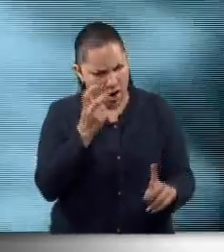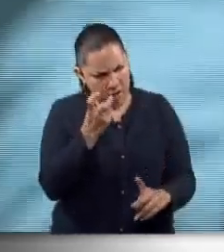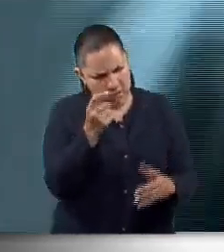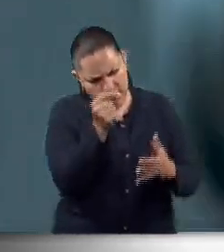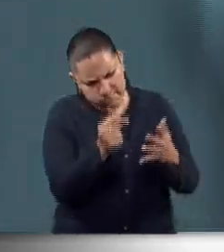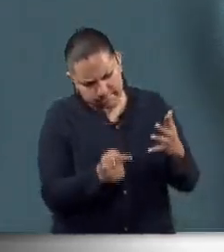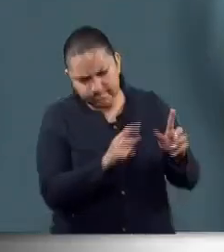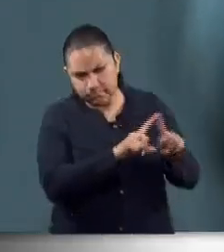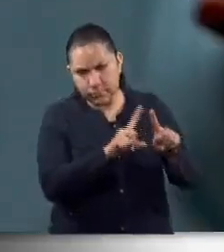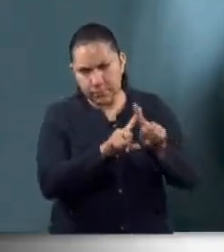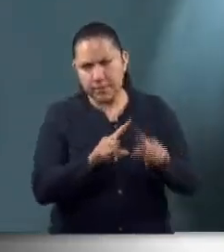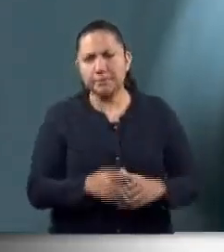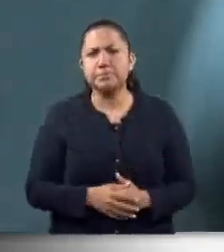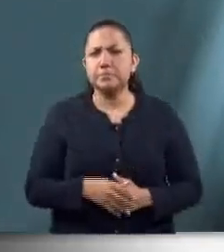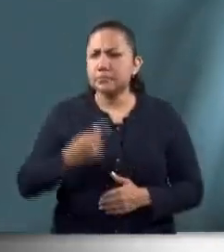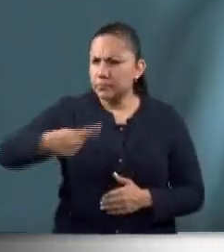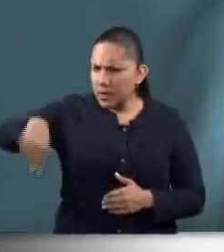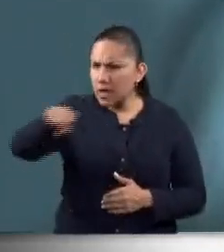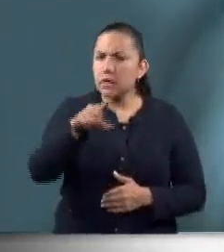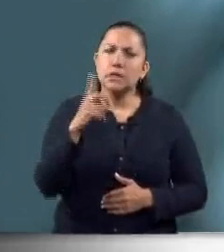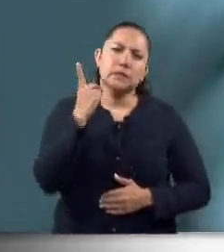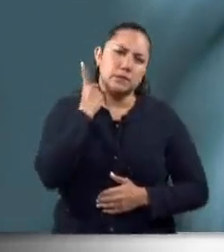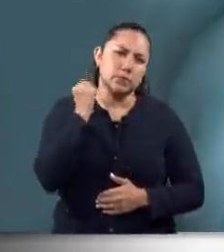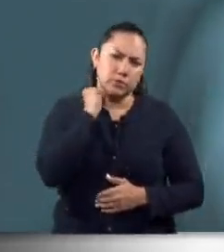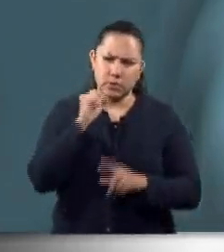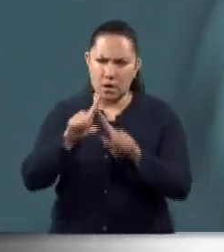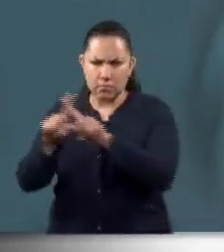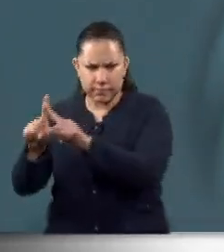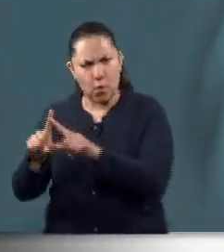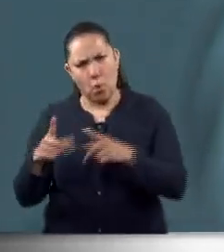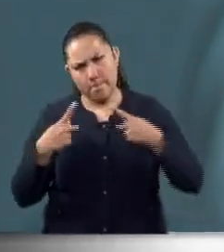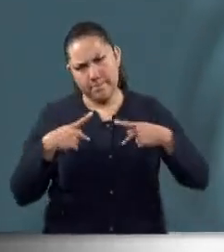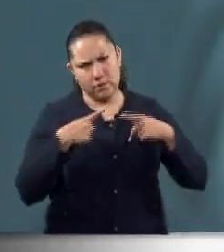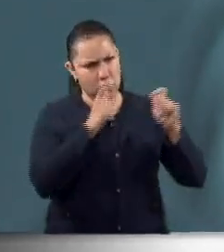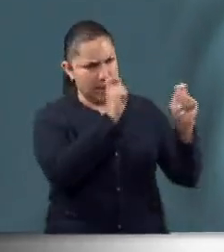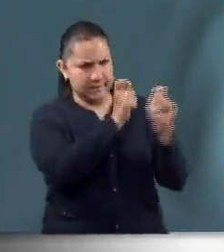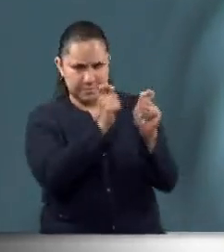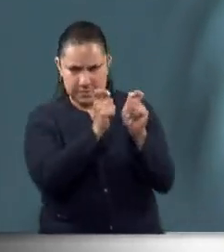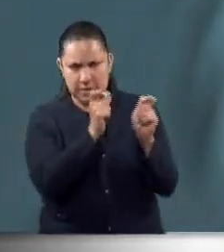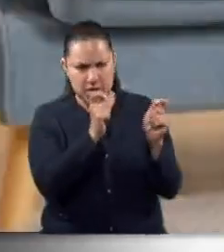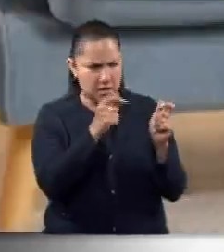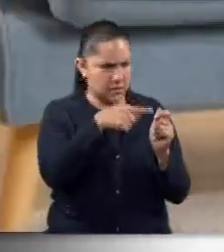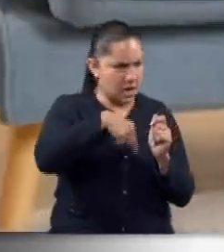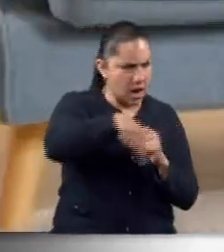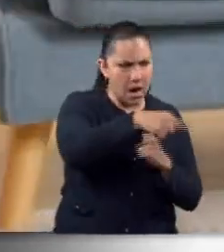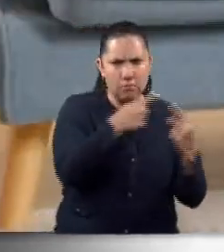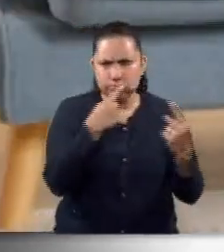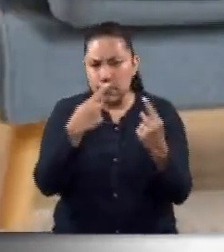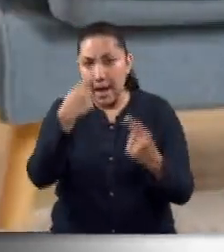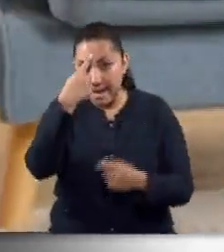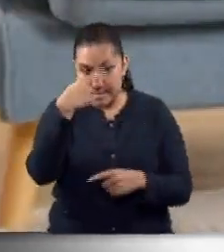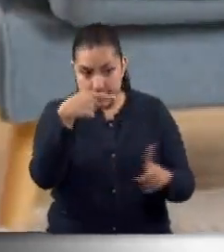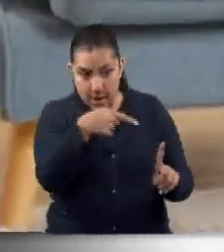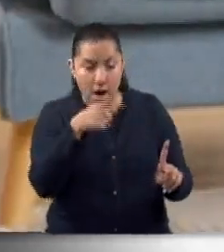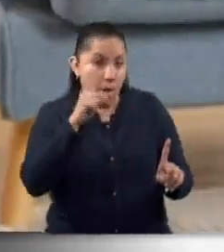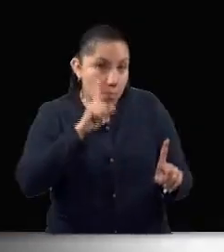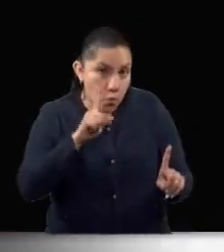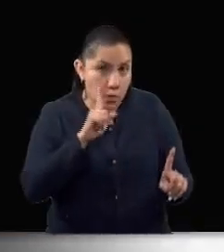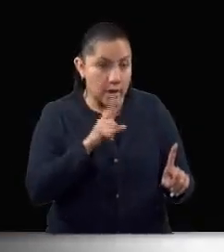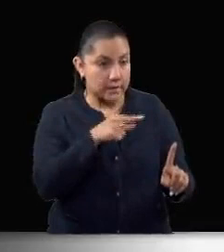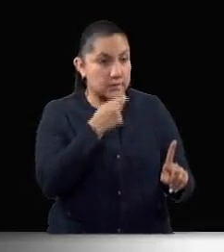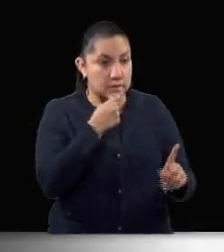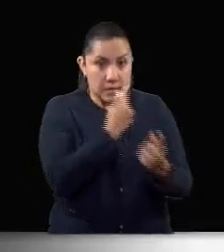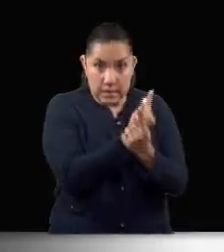Legisladoras y especialistas señalaron la urgencia de que las políticas de atención a mujeres e infantes cuenten con un enfoque integral,